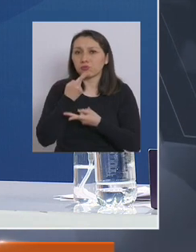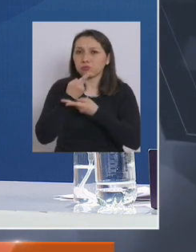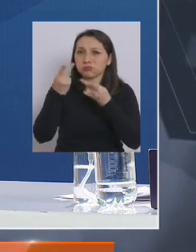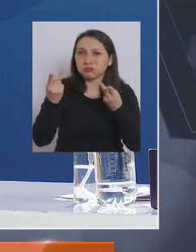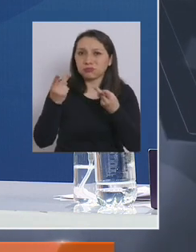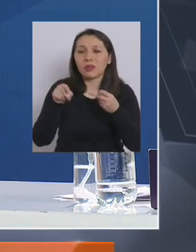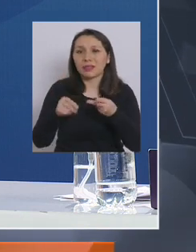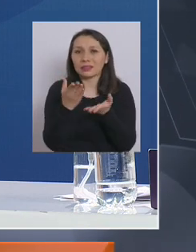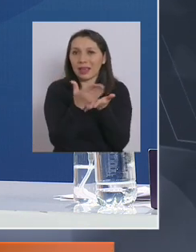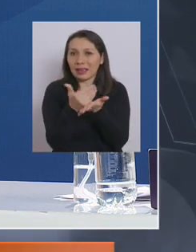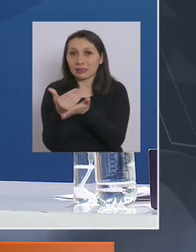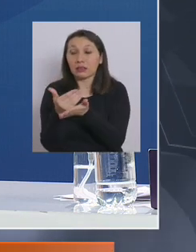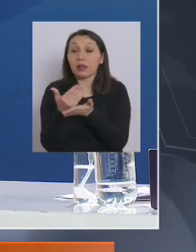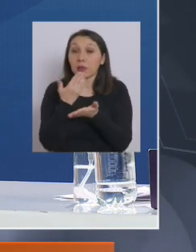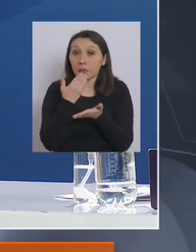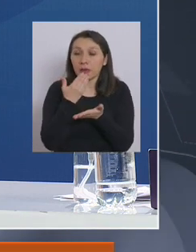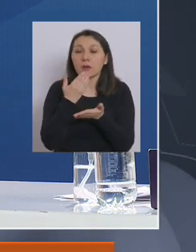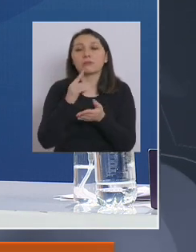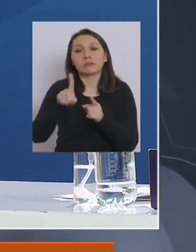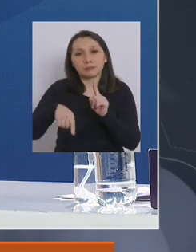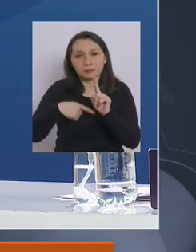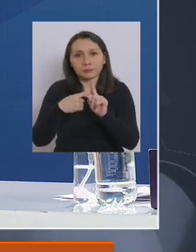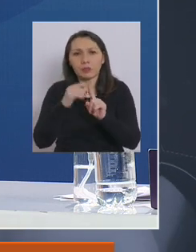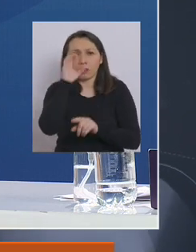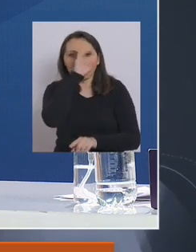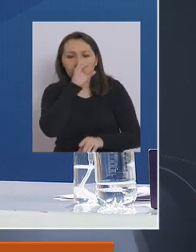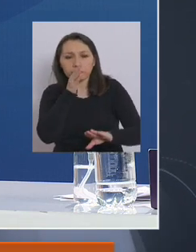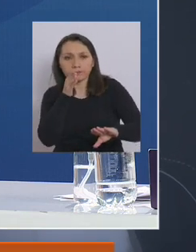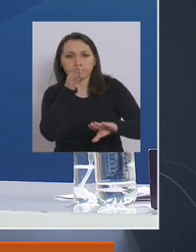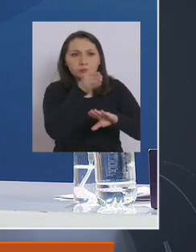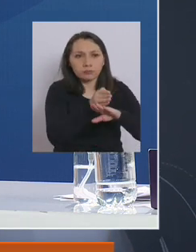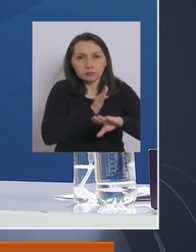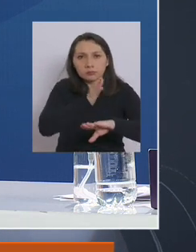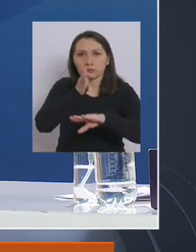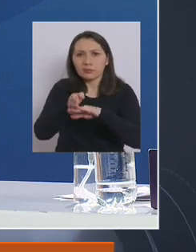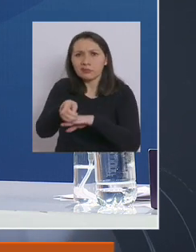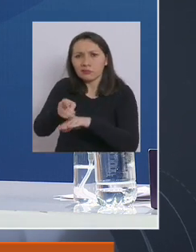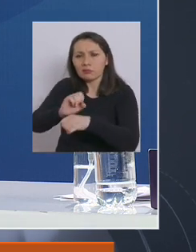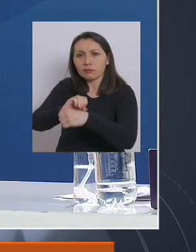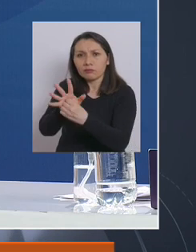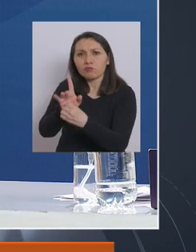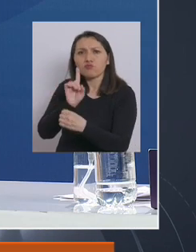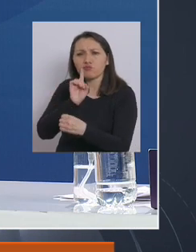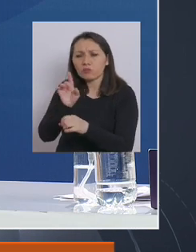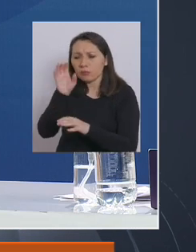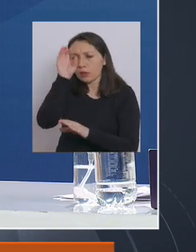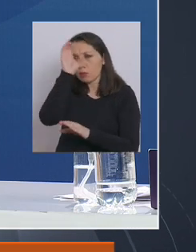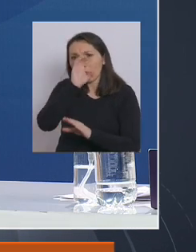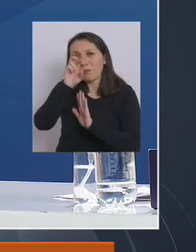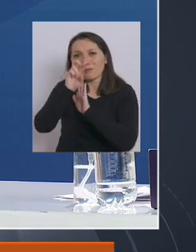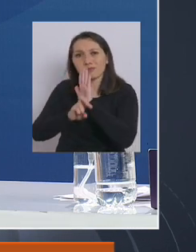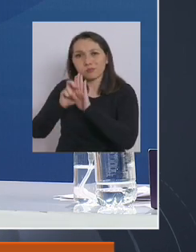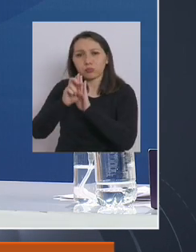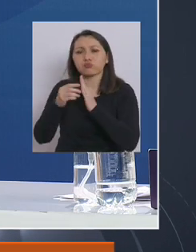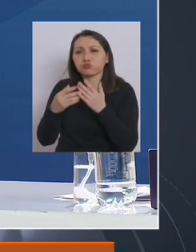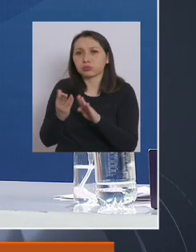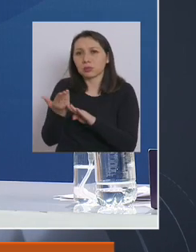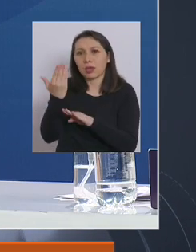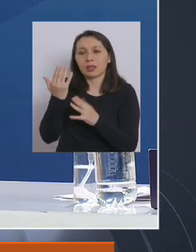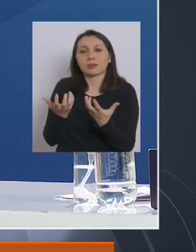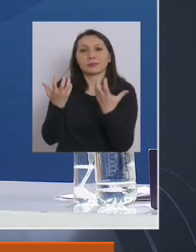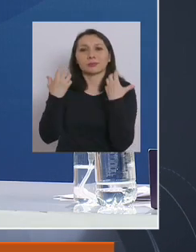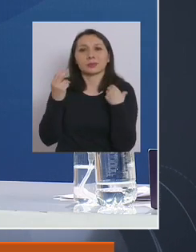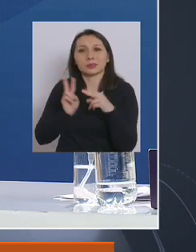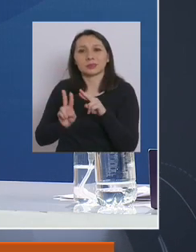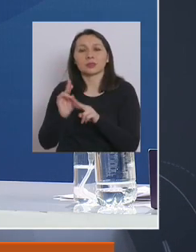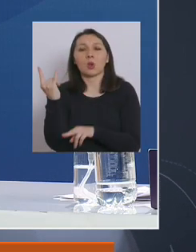establecer esta estrategia, sino que también vamos a a buscar a esos casos activos a través de un proyecto que ya se ha estado liderando a